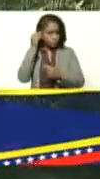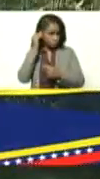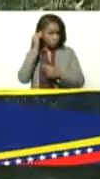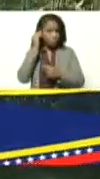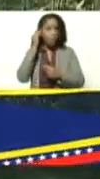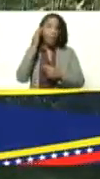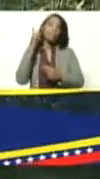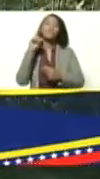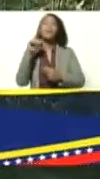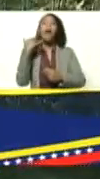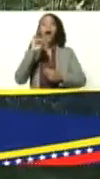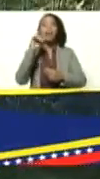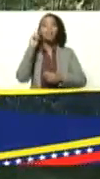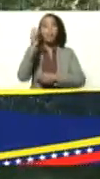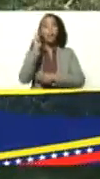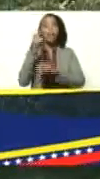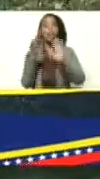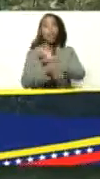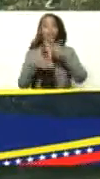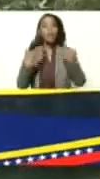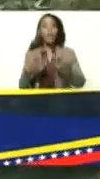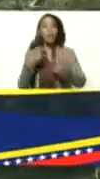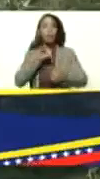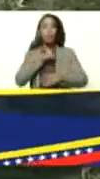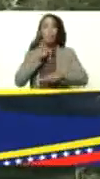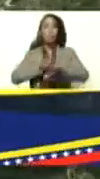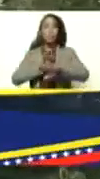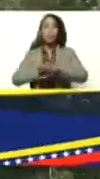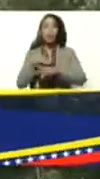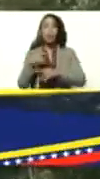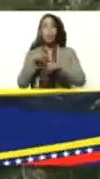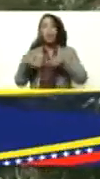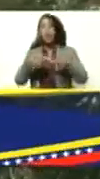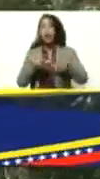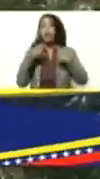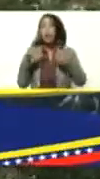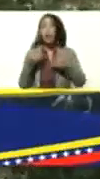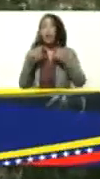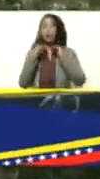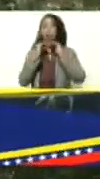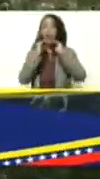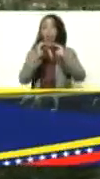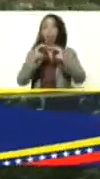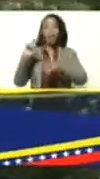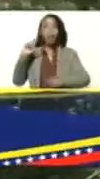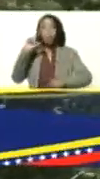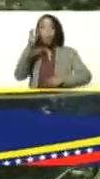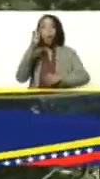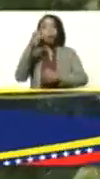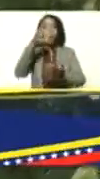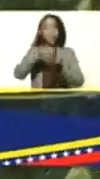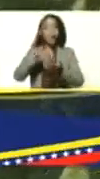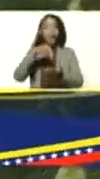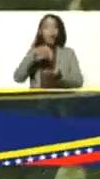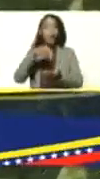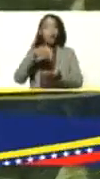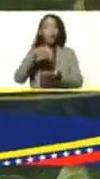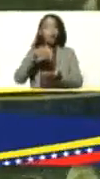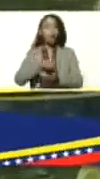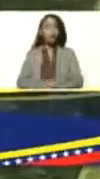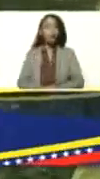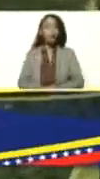la tarea de que pasamos de la zona de los andes y el huarico del estado monaga del